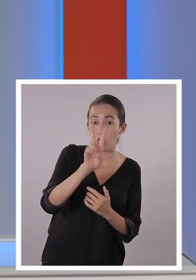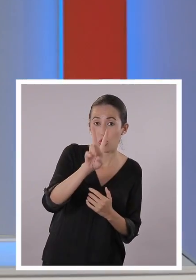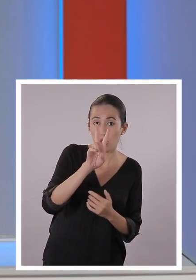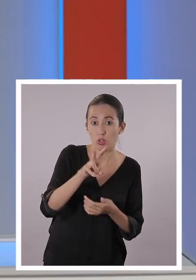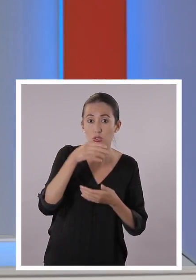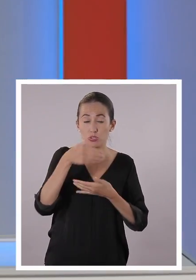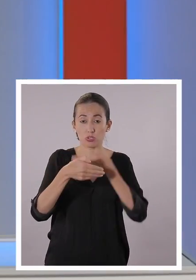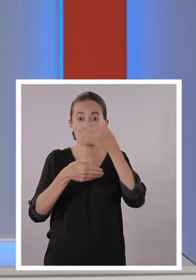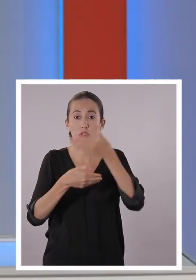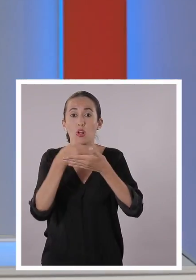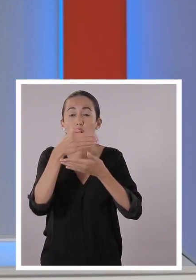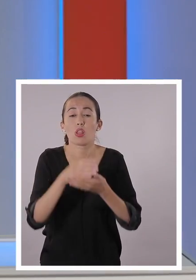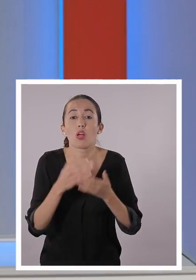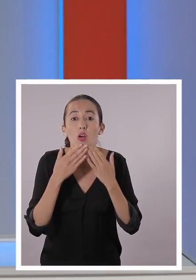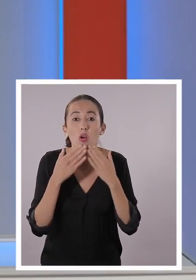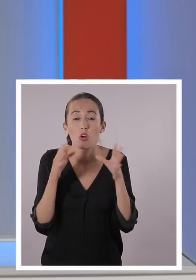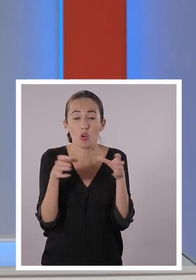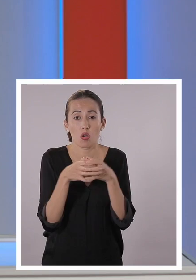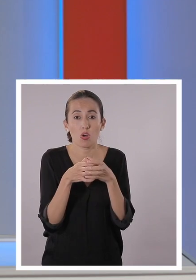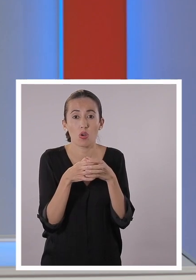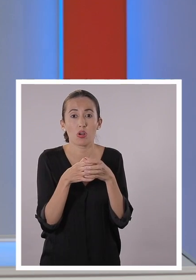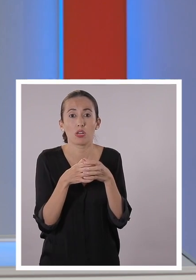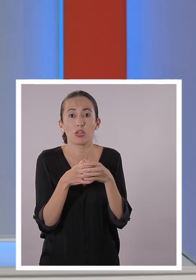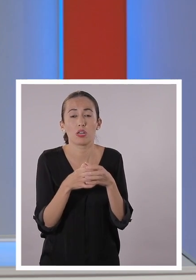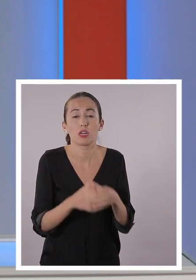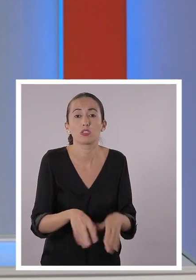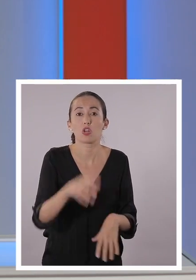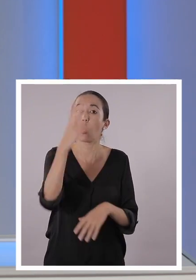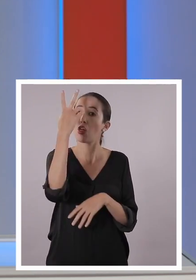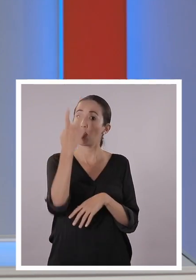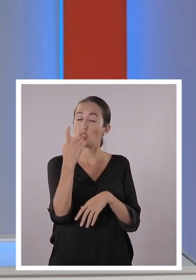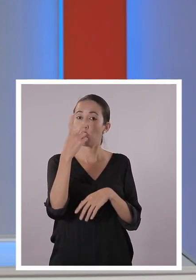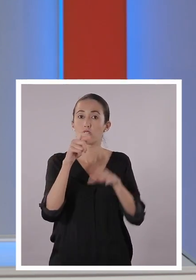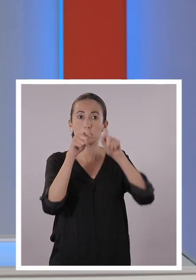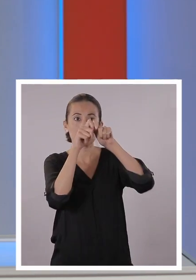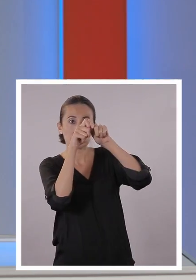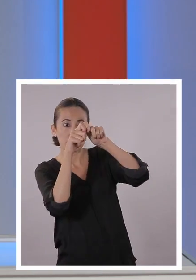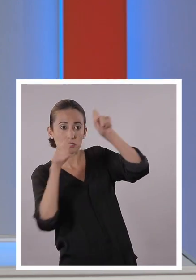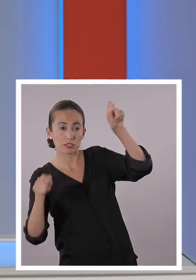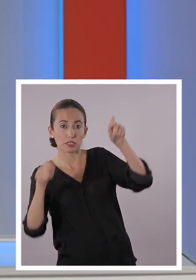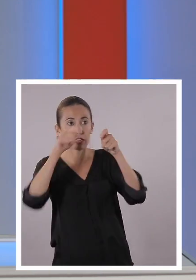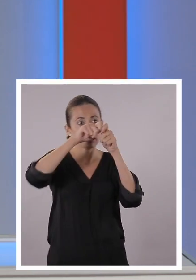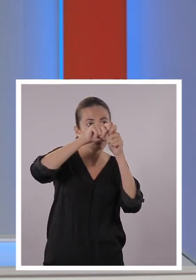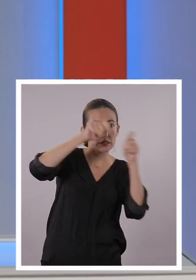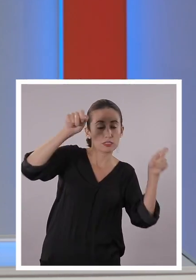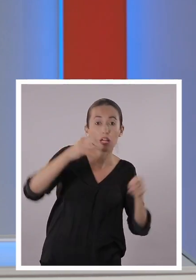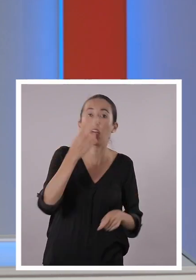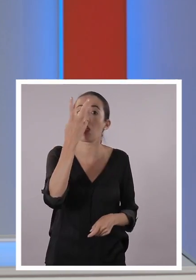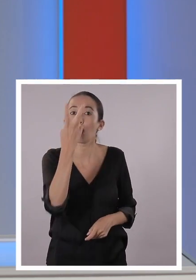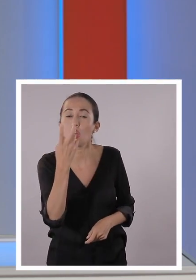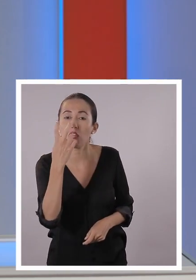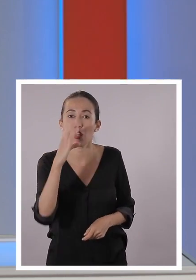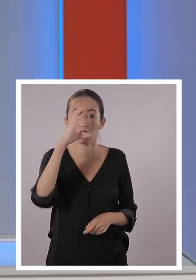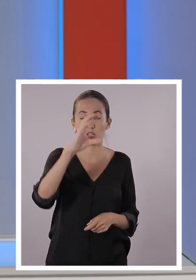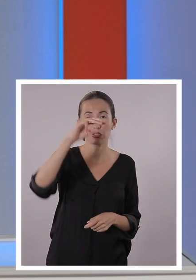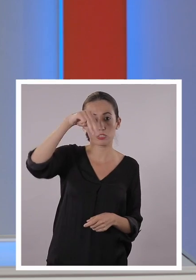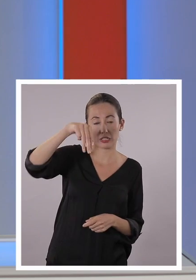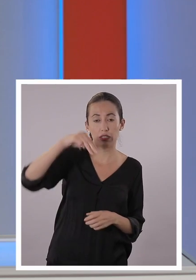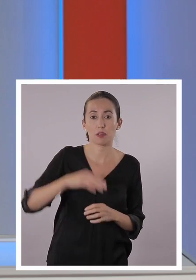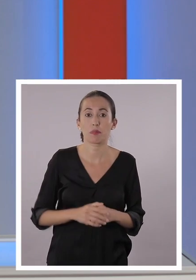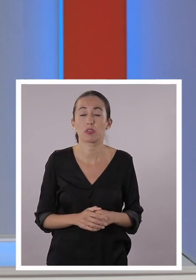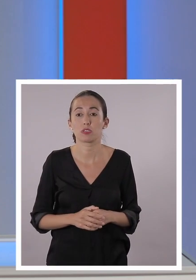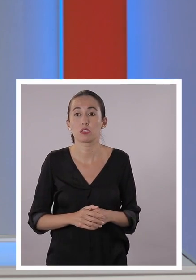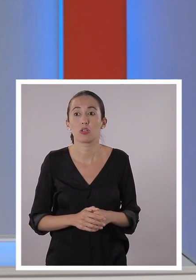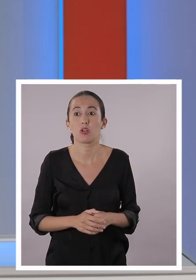los otros lados del triángulo, ¿no es cierto? Hagamos que uno mida 12 centímetros, ¿les parece? Con el compás lo tomamos,